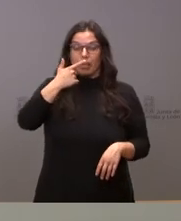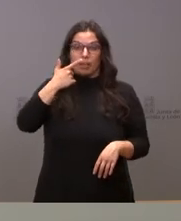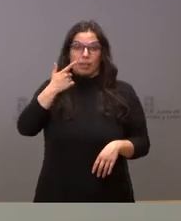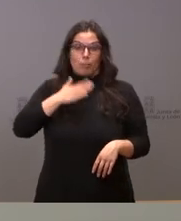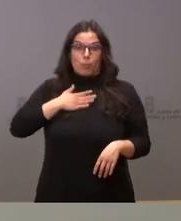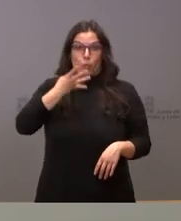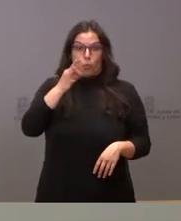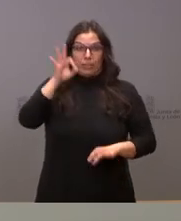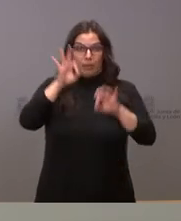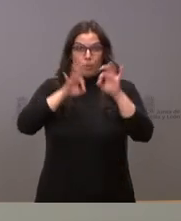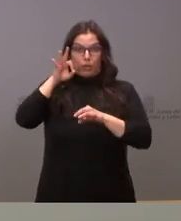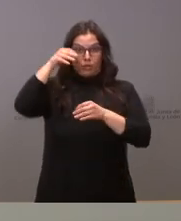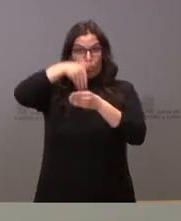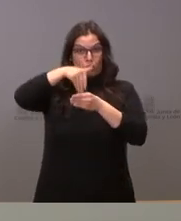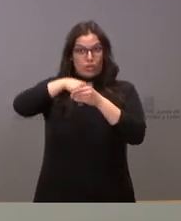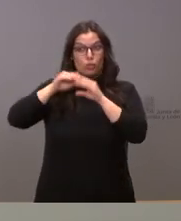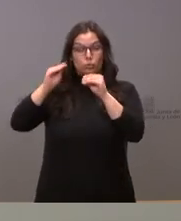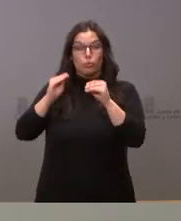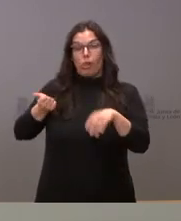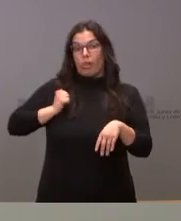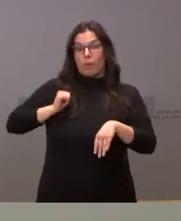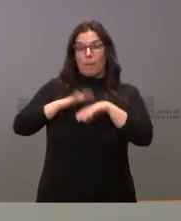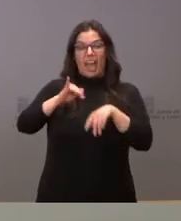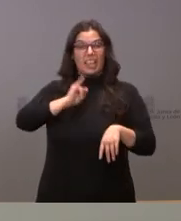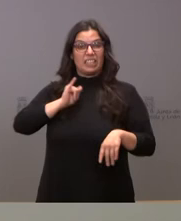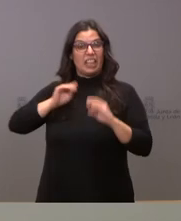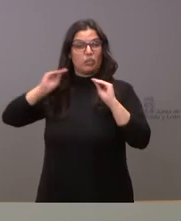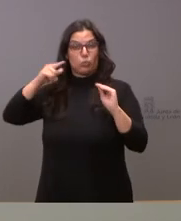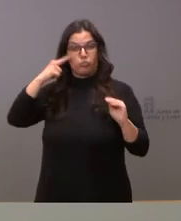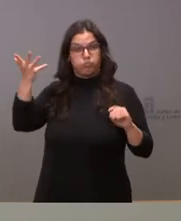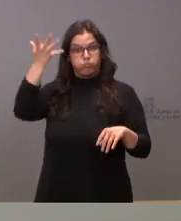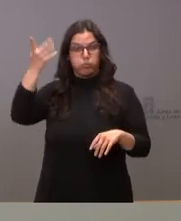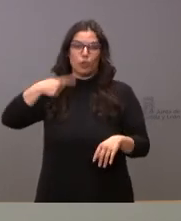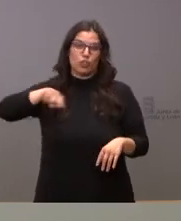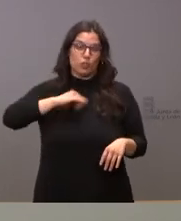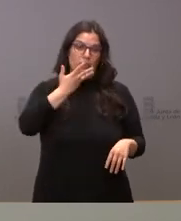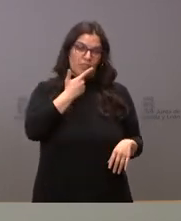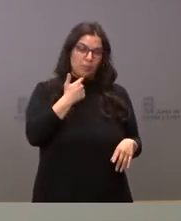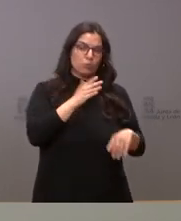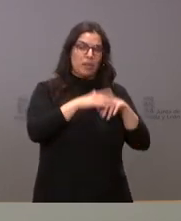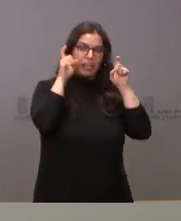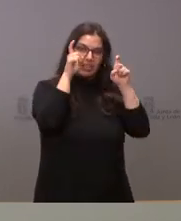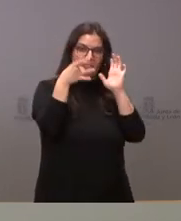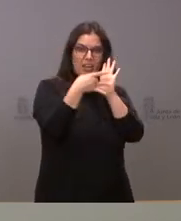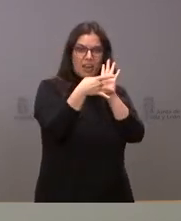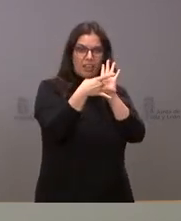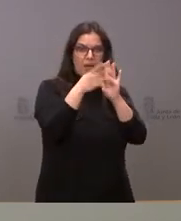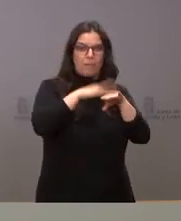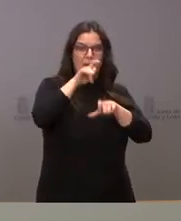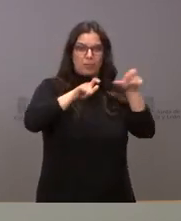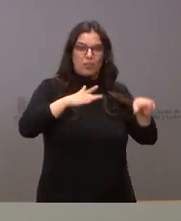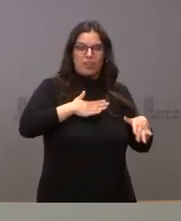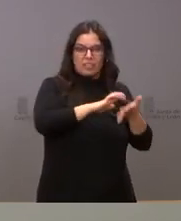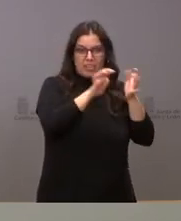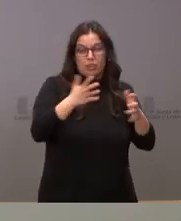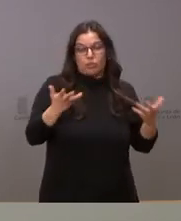autonómico para cuestiones identitarias nosotros lo estamos prefiriendo para dar una enseñanza de calidad a las personas de Castilla y León y